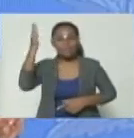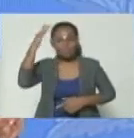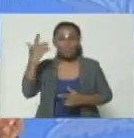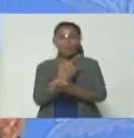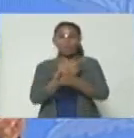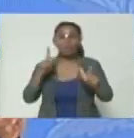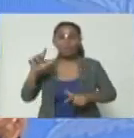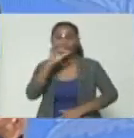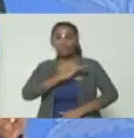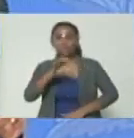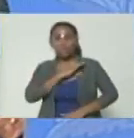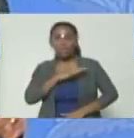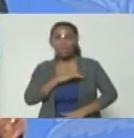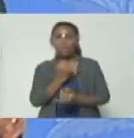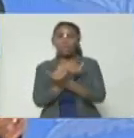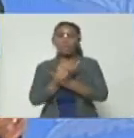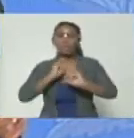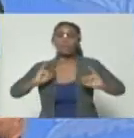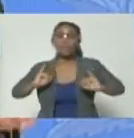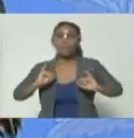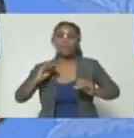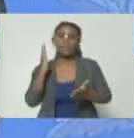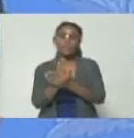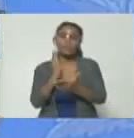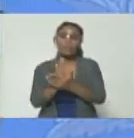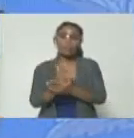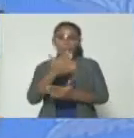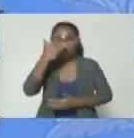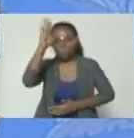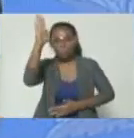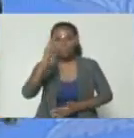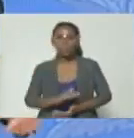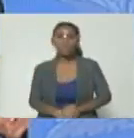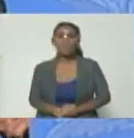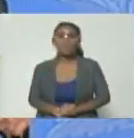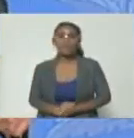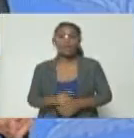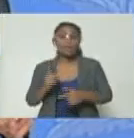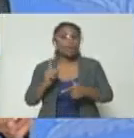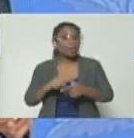soberano independiente para siempre entonces